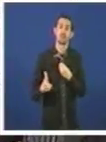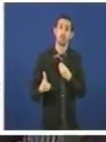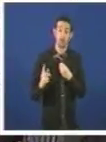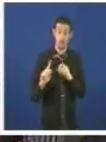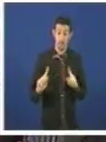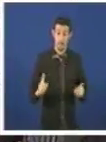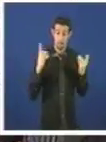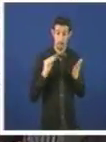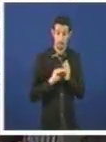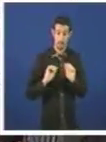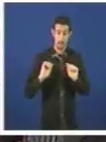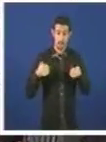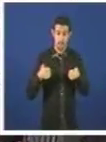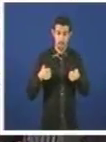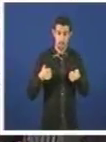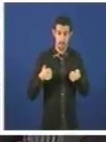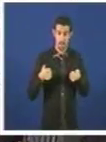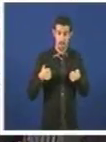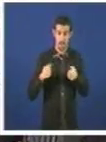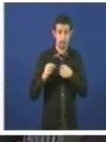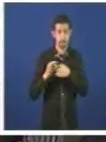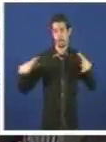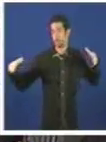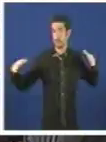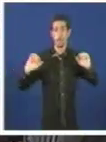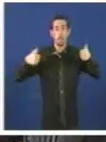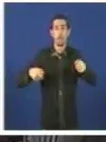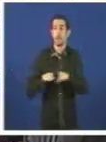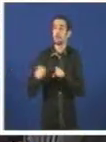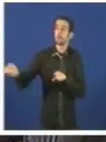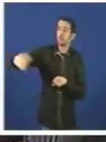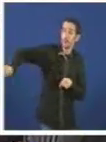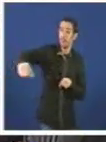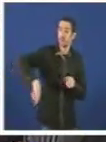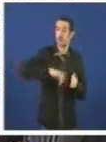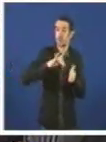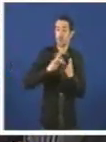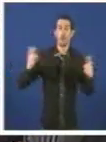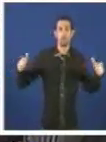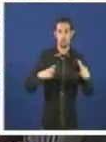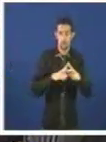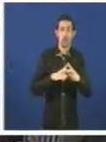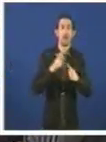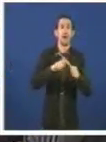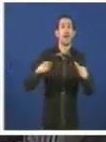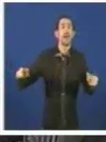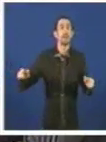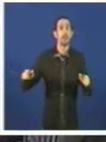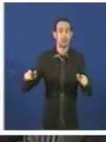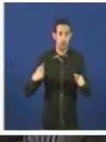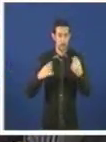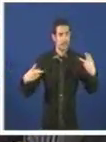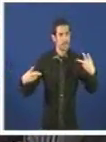vez, empezan a descender. É dicir, vostedes están xa non aumentando as listas de espera, o están facendo pola vía de